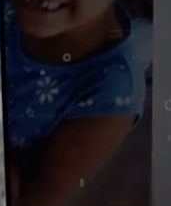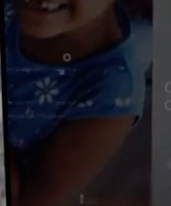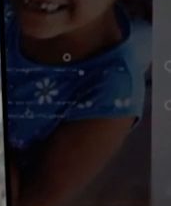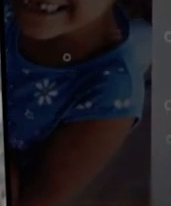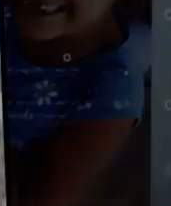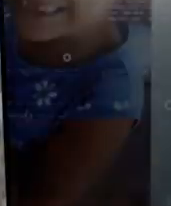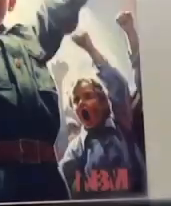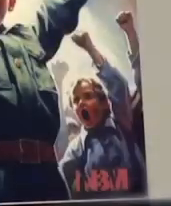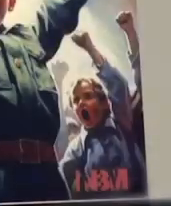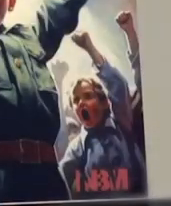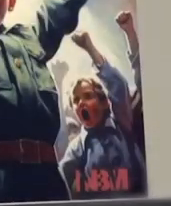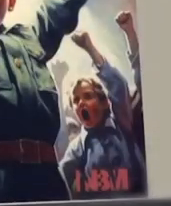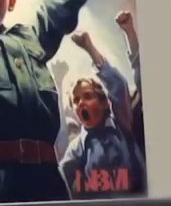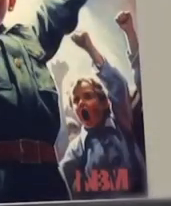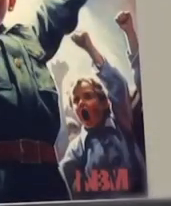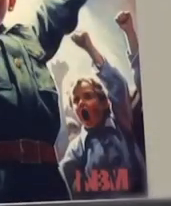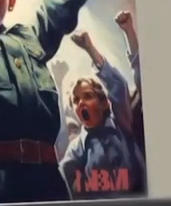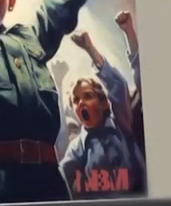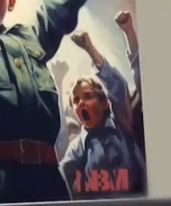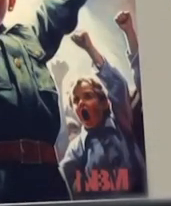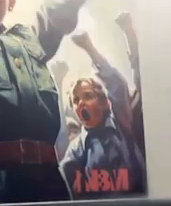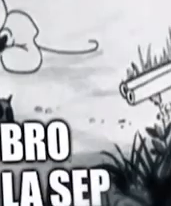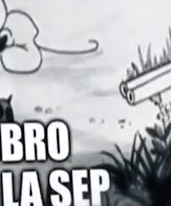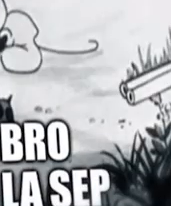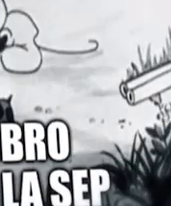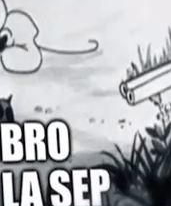respondieron los internautas con memes.